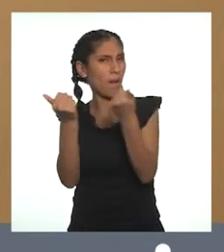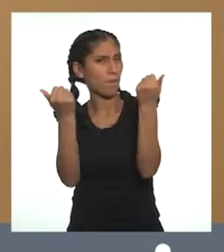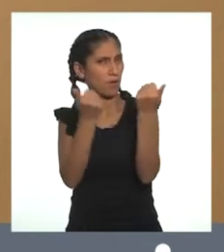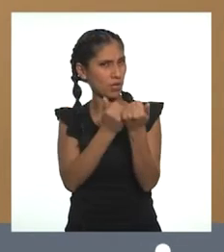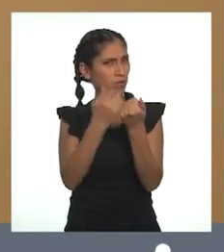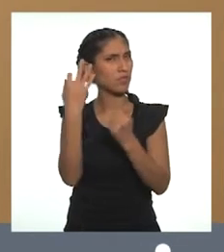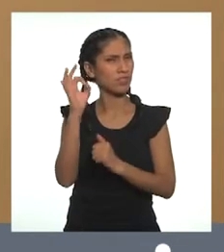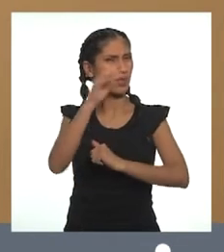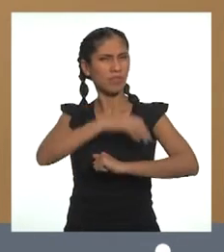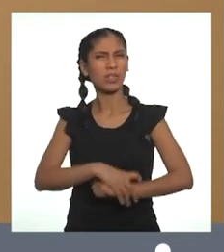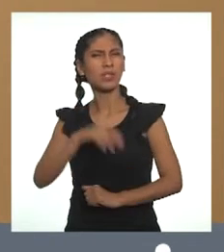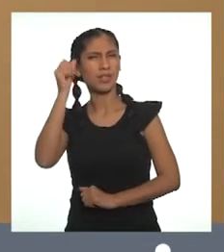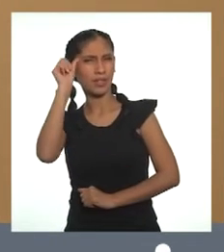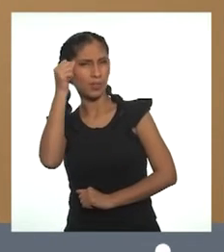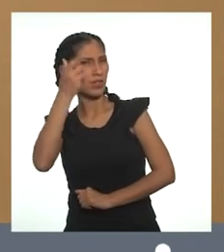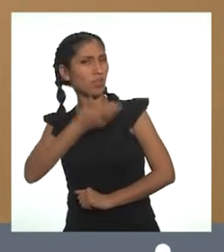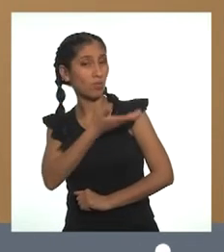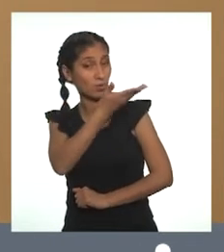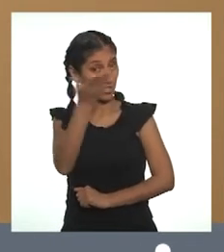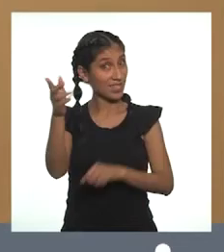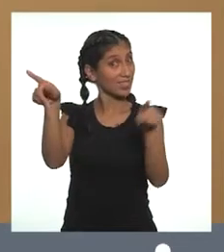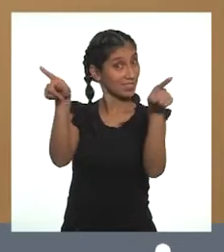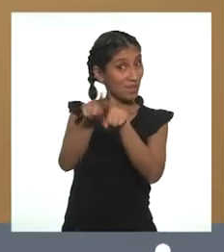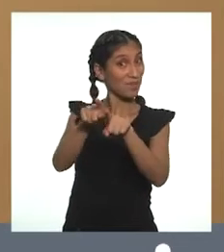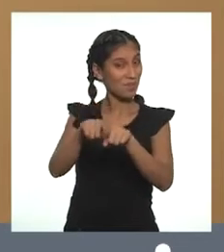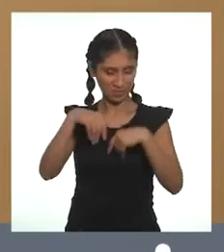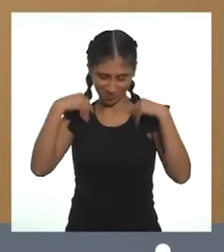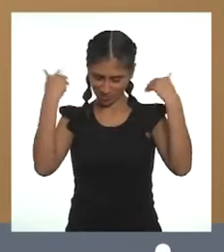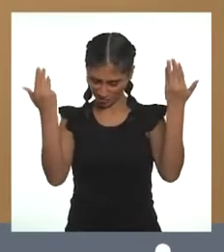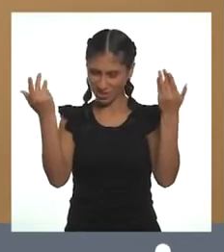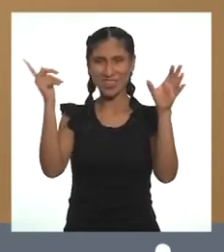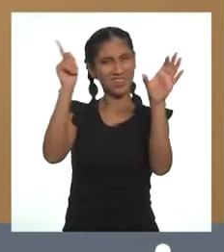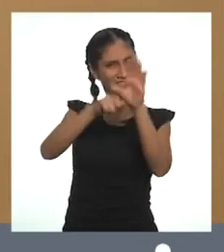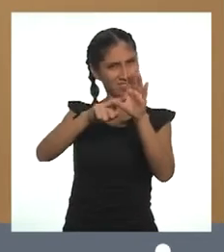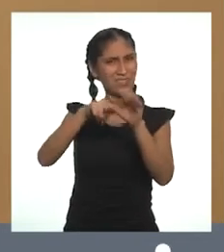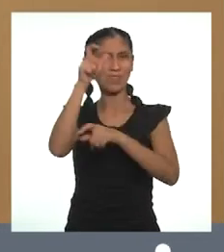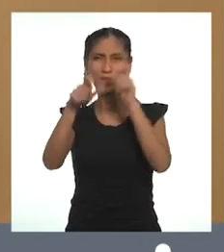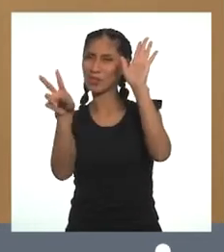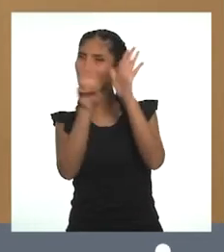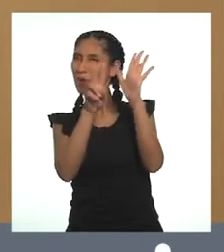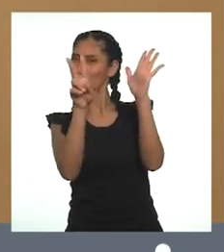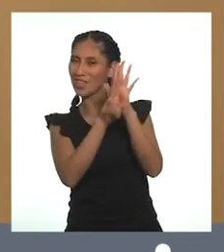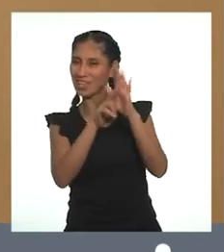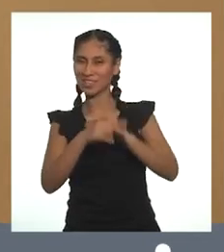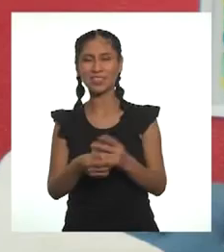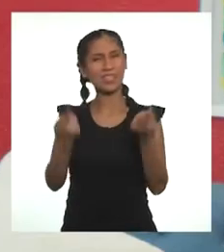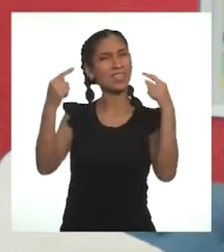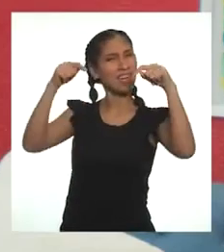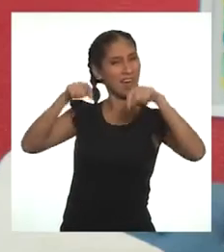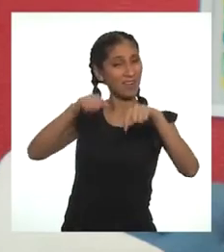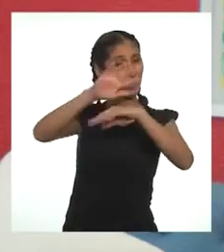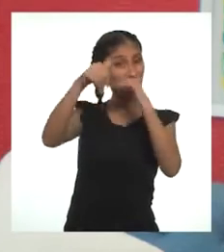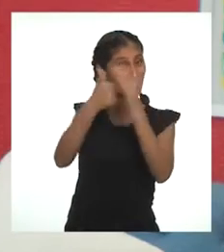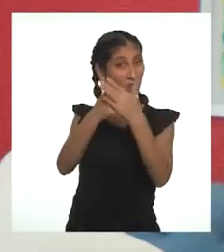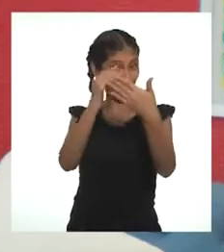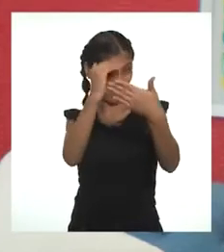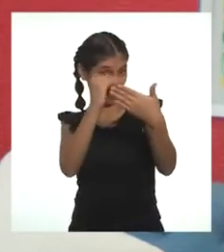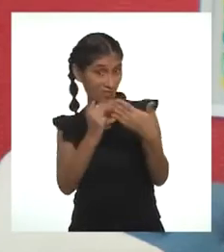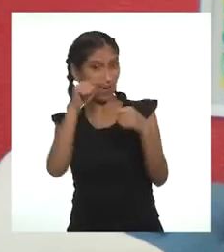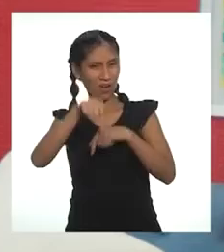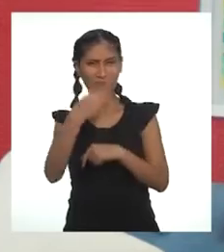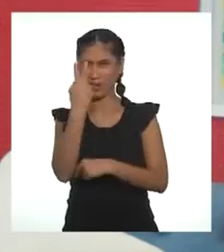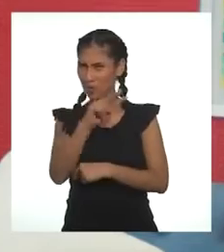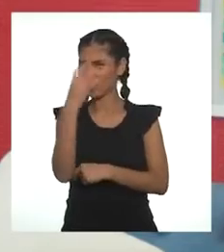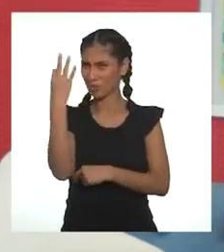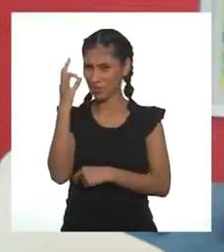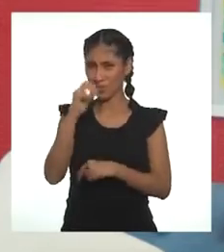participando de manera activa. Recuerden que ustedes también podrían ser voluntarios. Y aprovechando toda esa